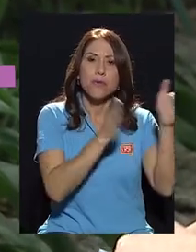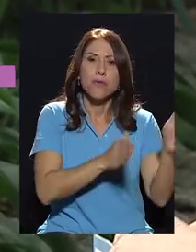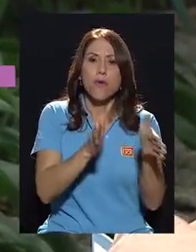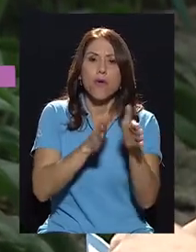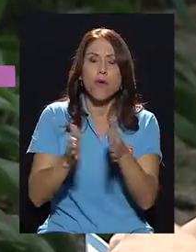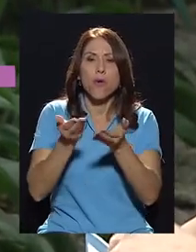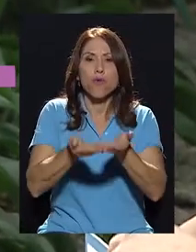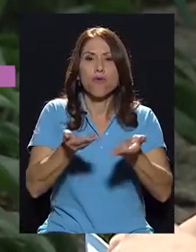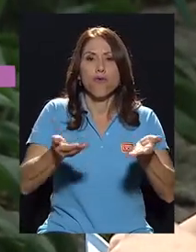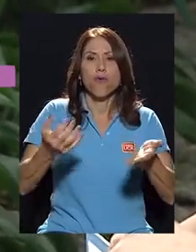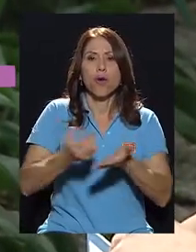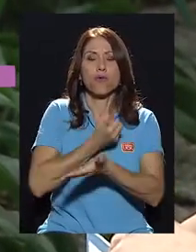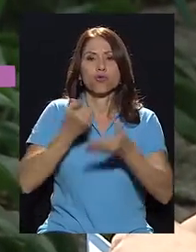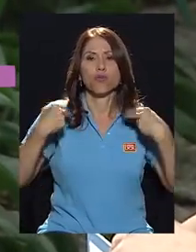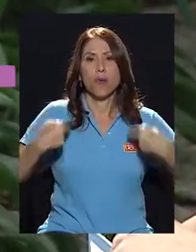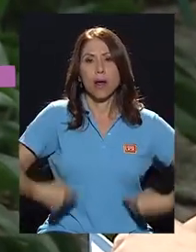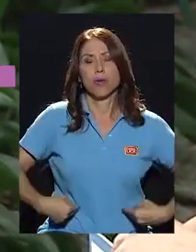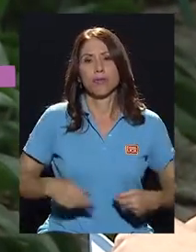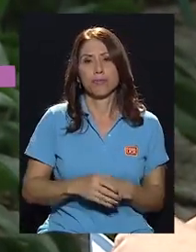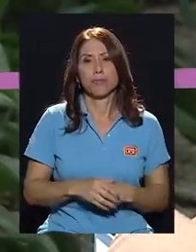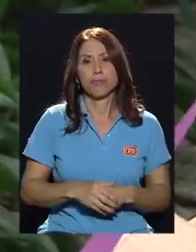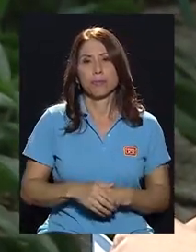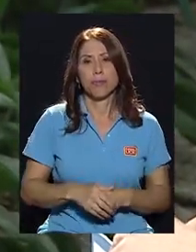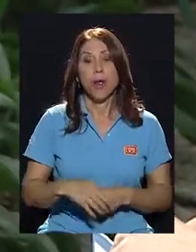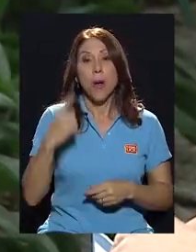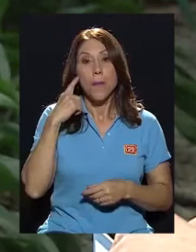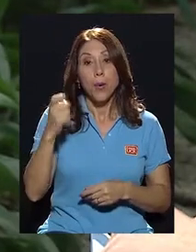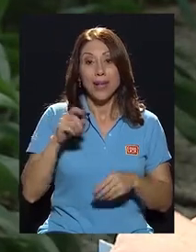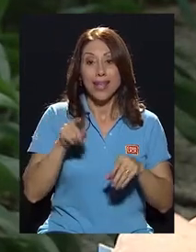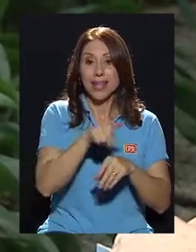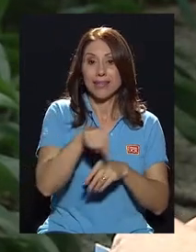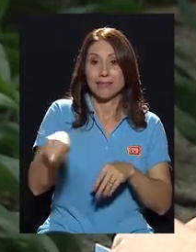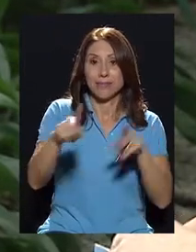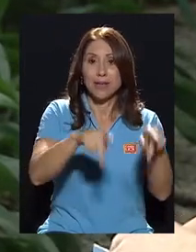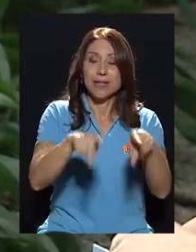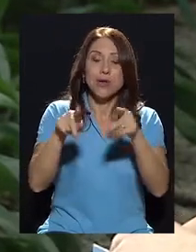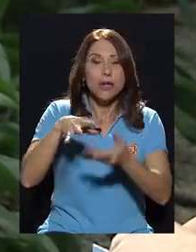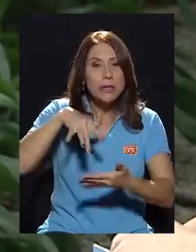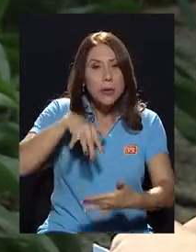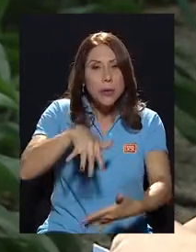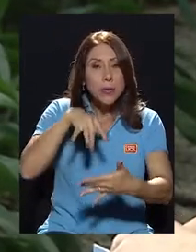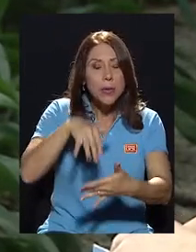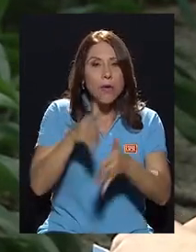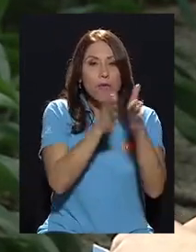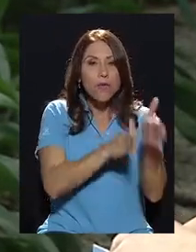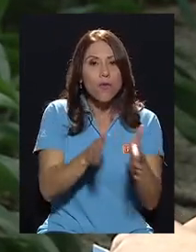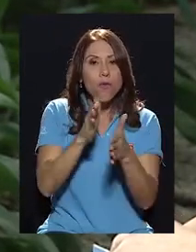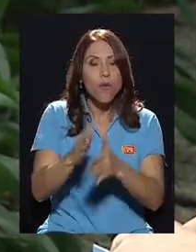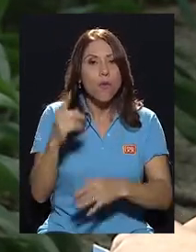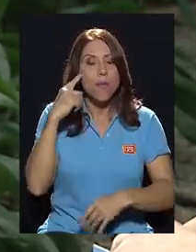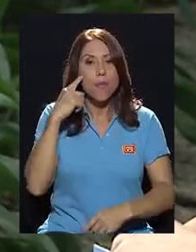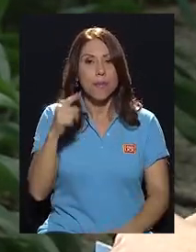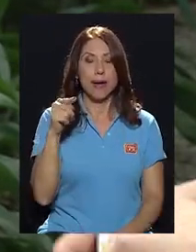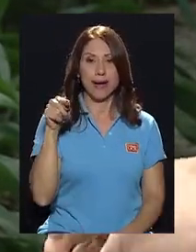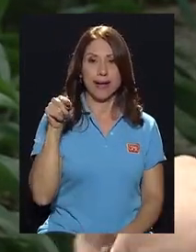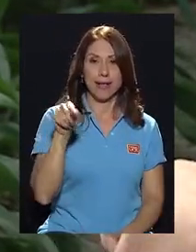porque se está formando el recurso humano precisamente para ese estilo